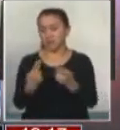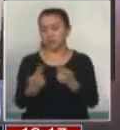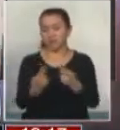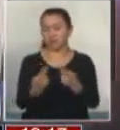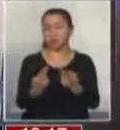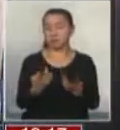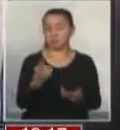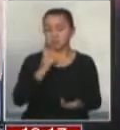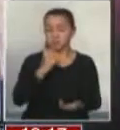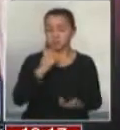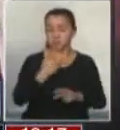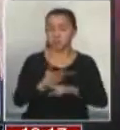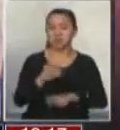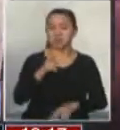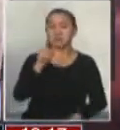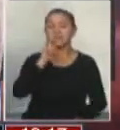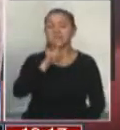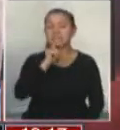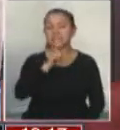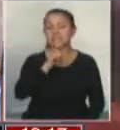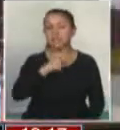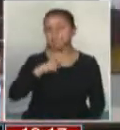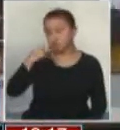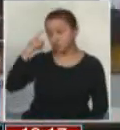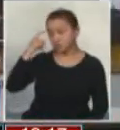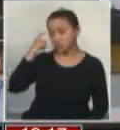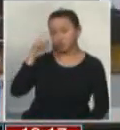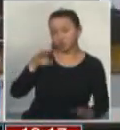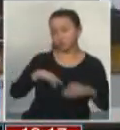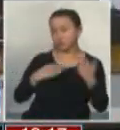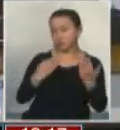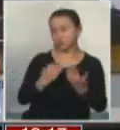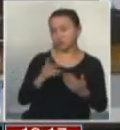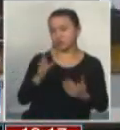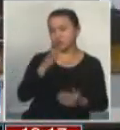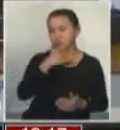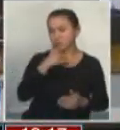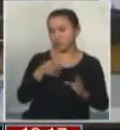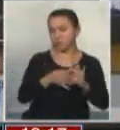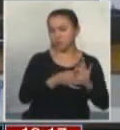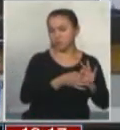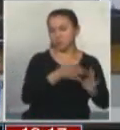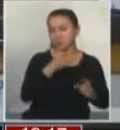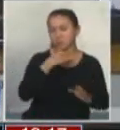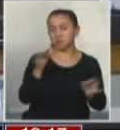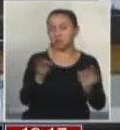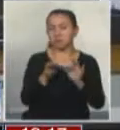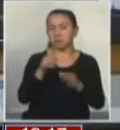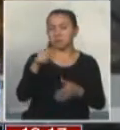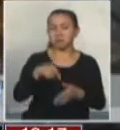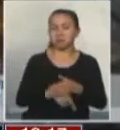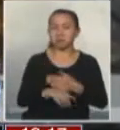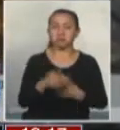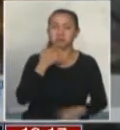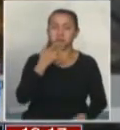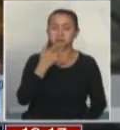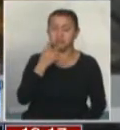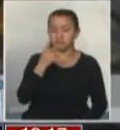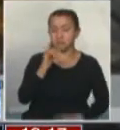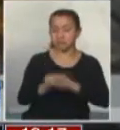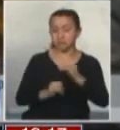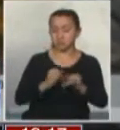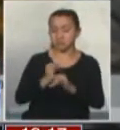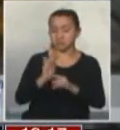manera que esa es una crítica que yo considero que es completamente infundada y, por lo demás, la evidencia internacional así lo demuestra.